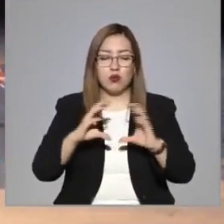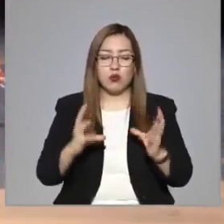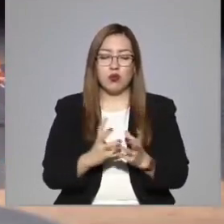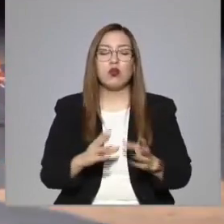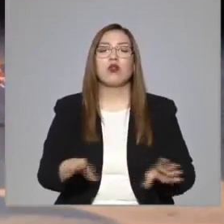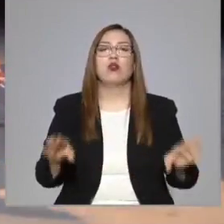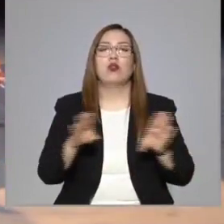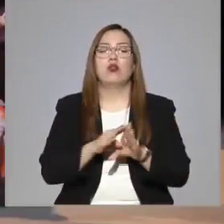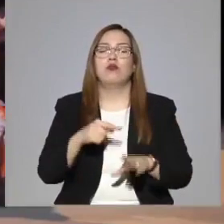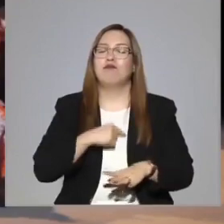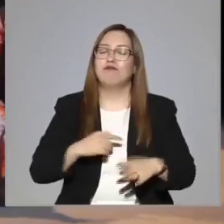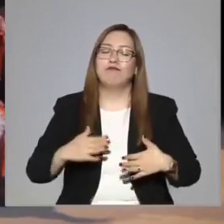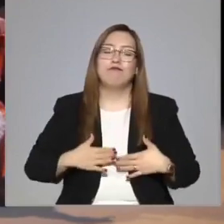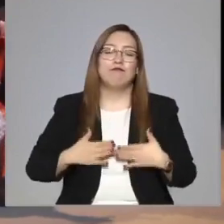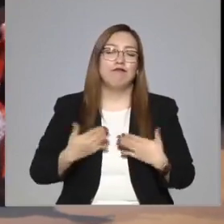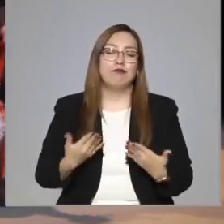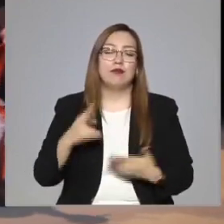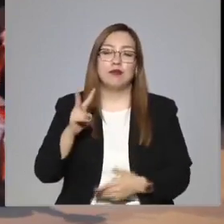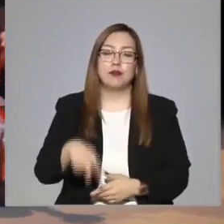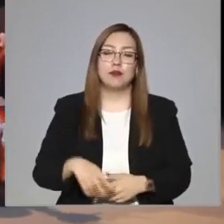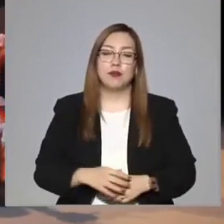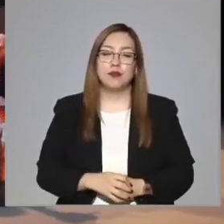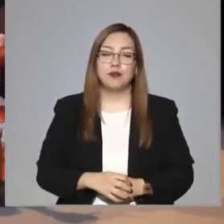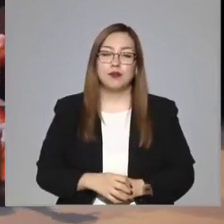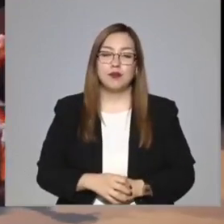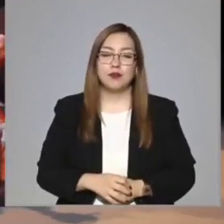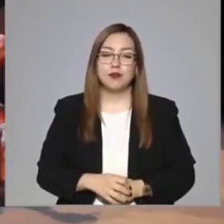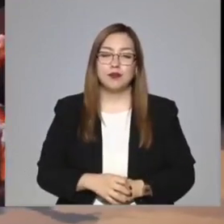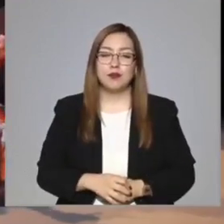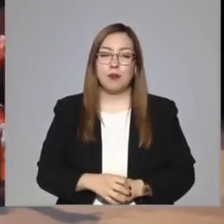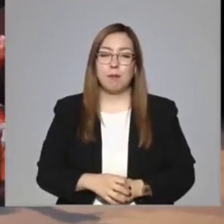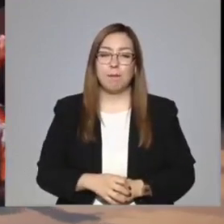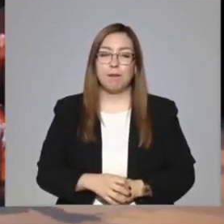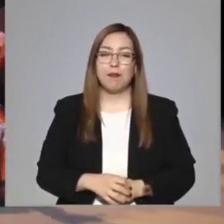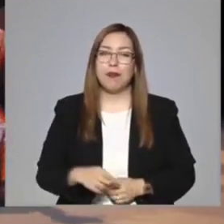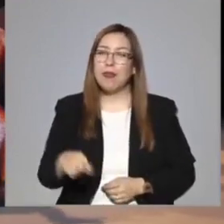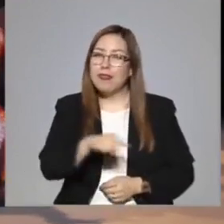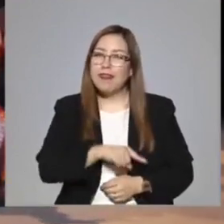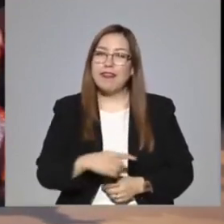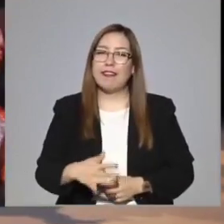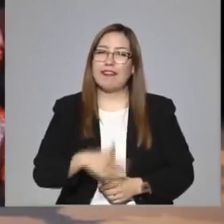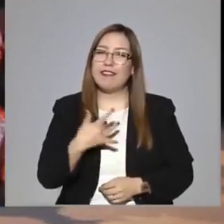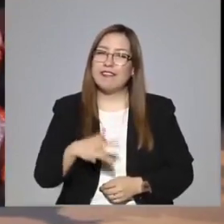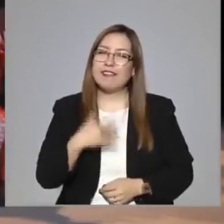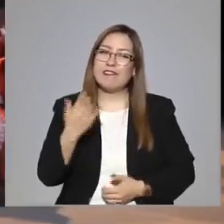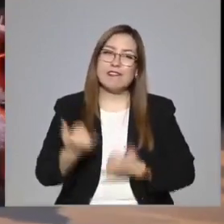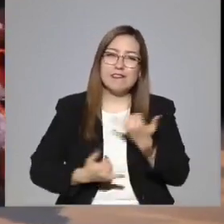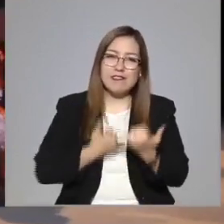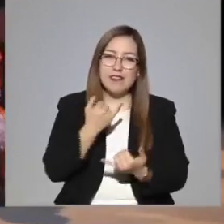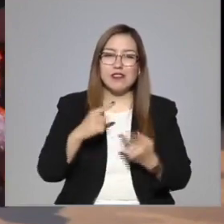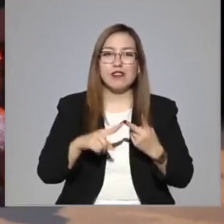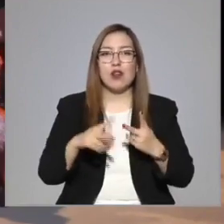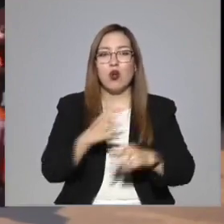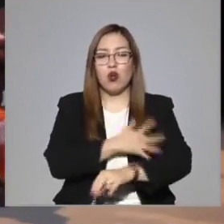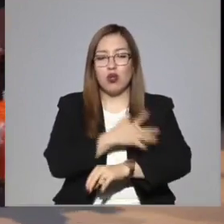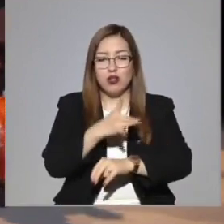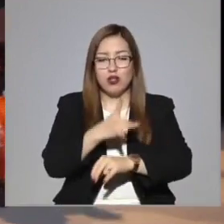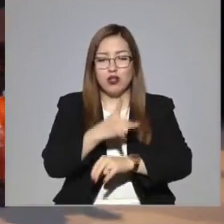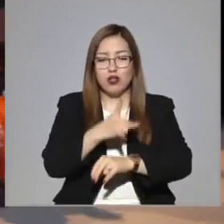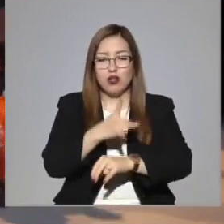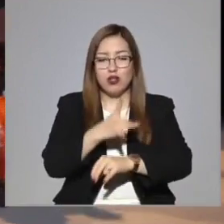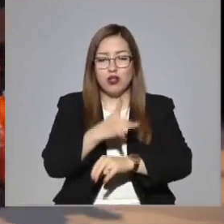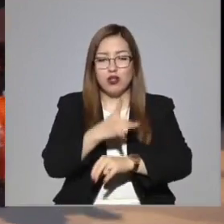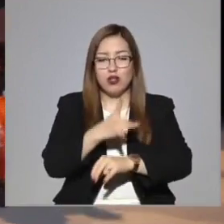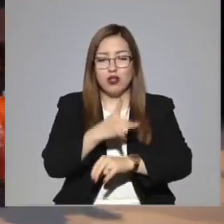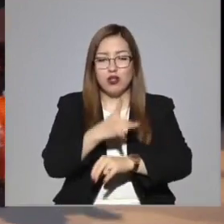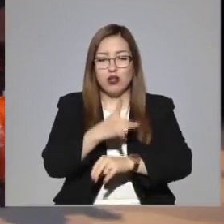Y confío plenamente en su sentido de juego, de honestidad y de paz. Creo que se